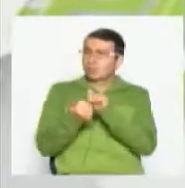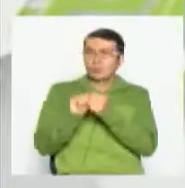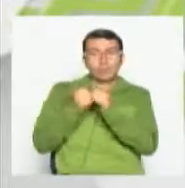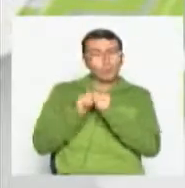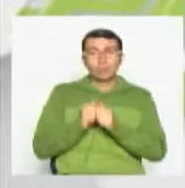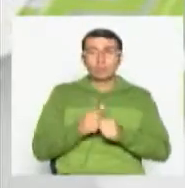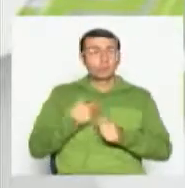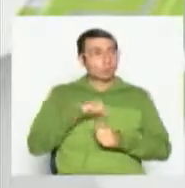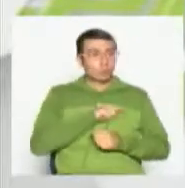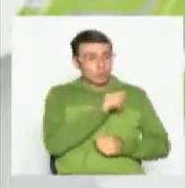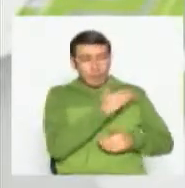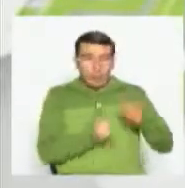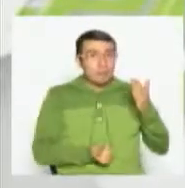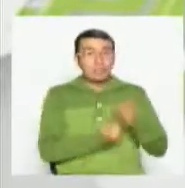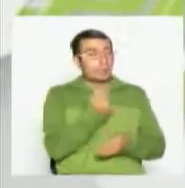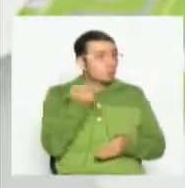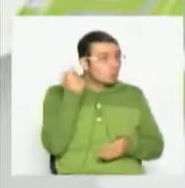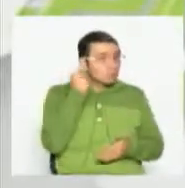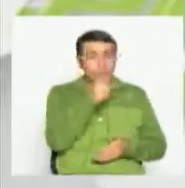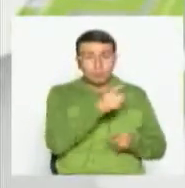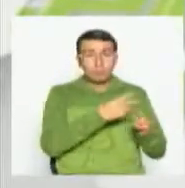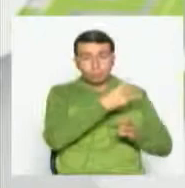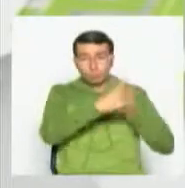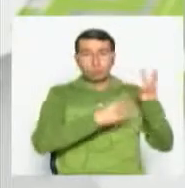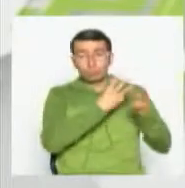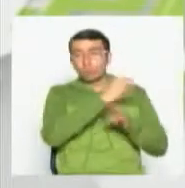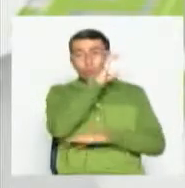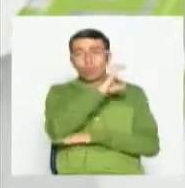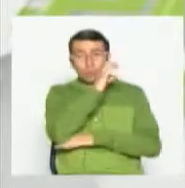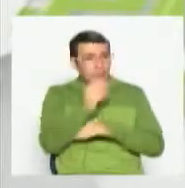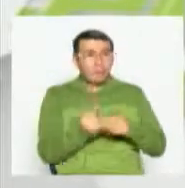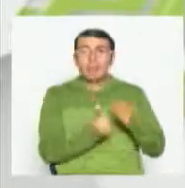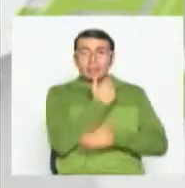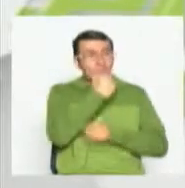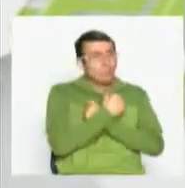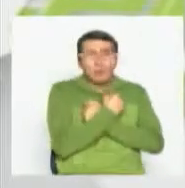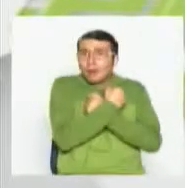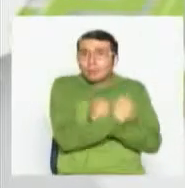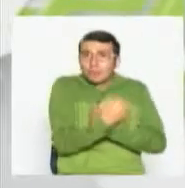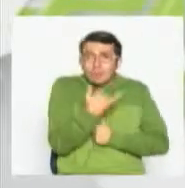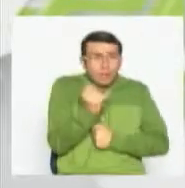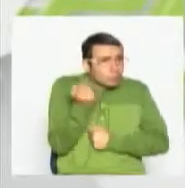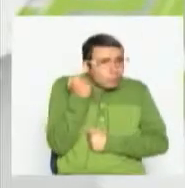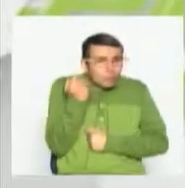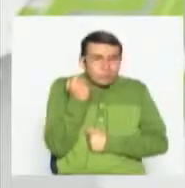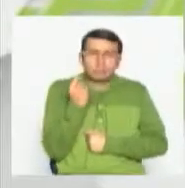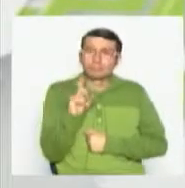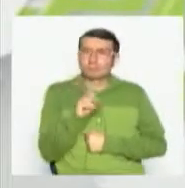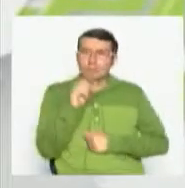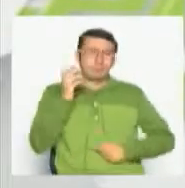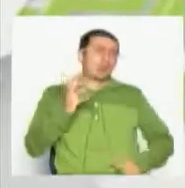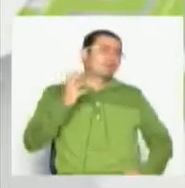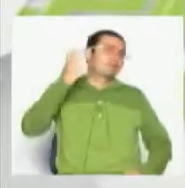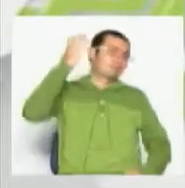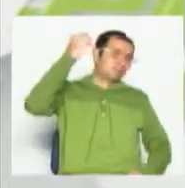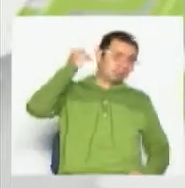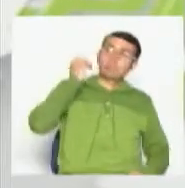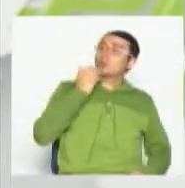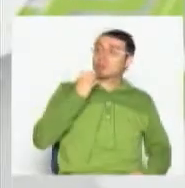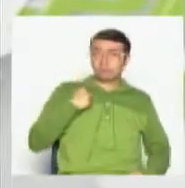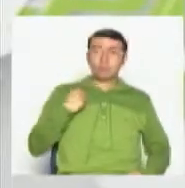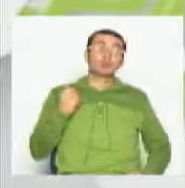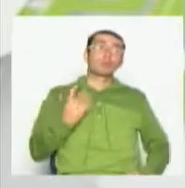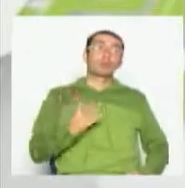comenzamos a amarlo ahora con la participación de la Selección Colombia en Brasil. Amamos mucho el fútbol, en mi caso, hace